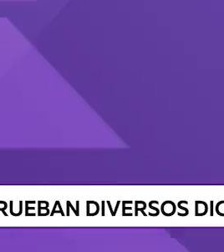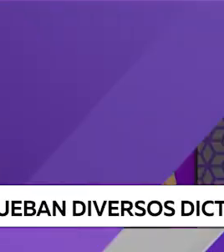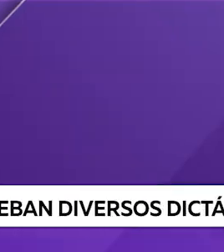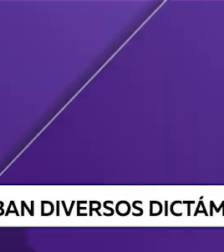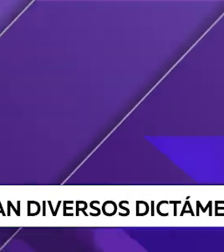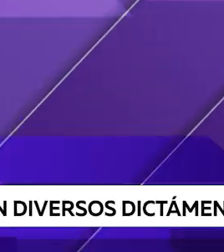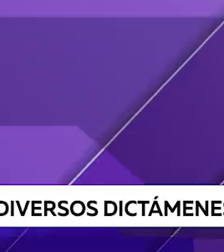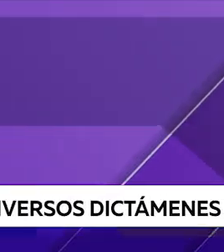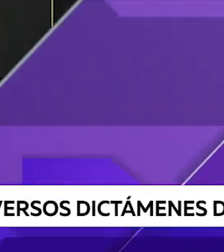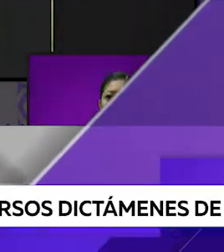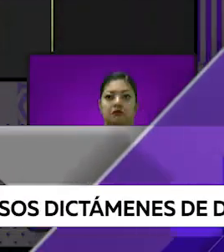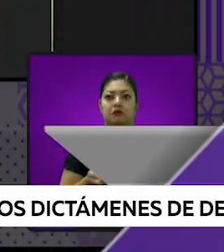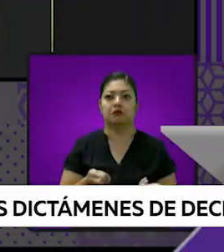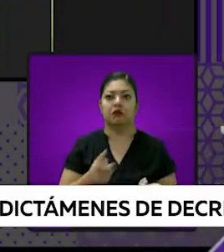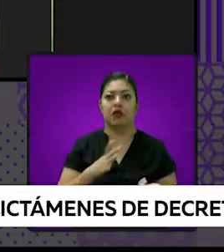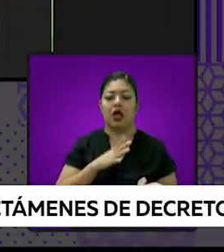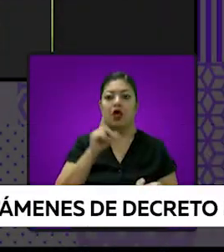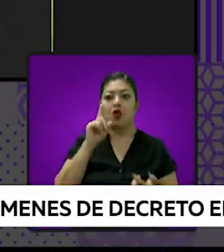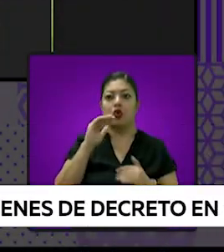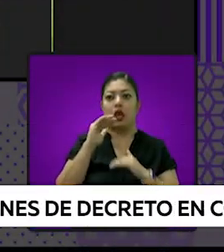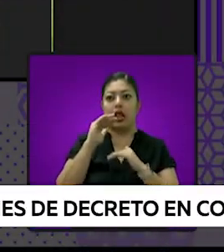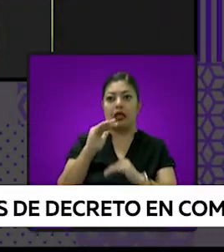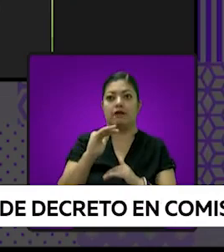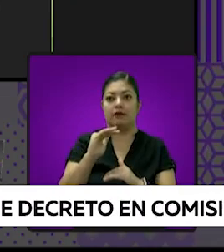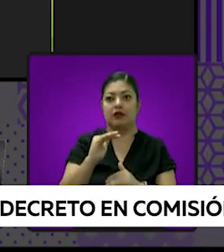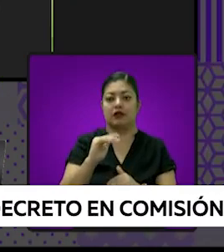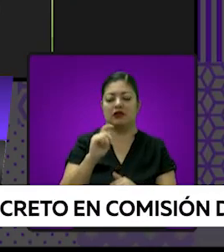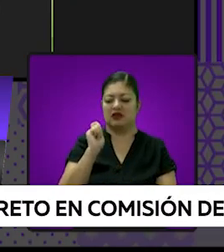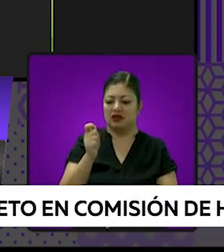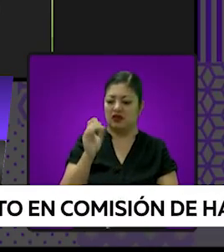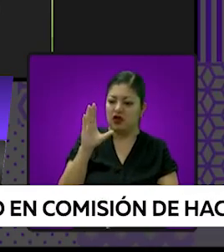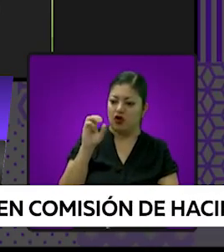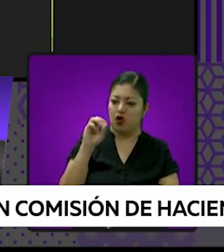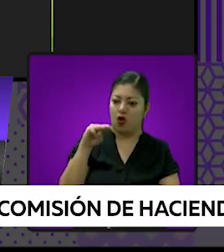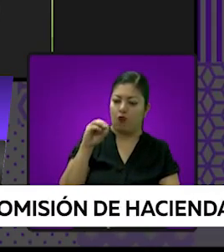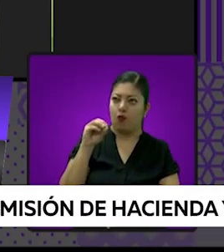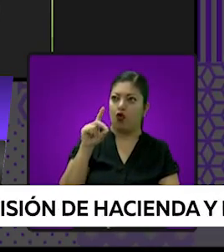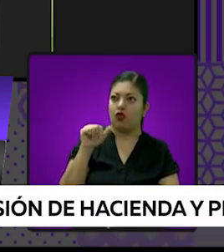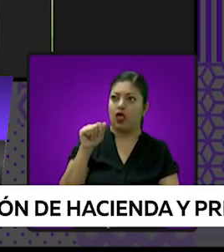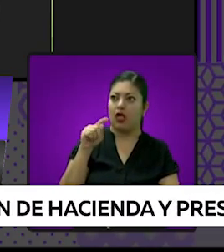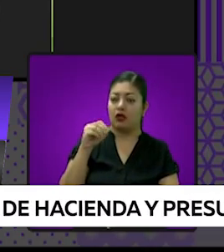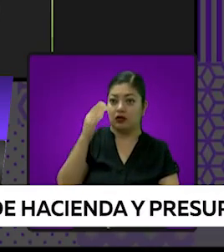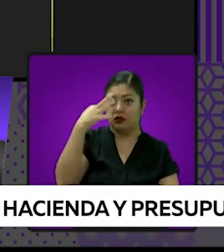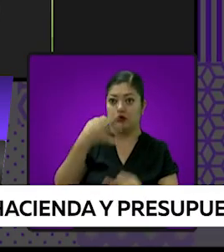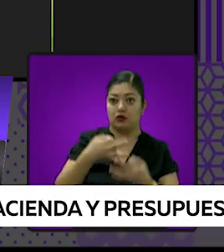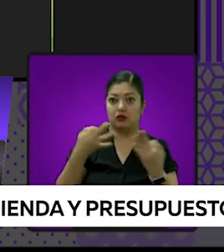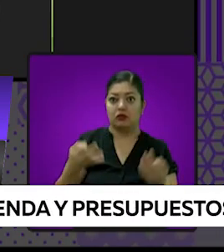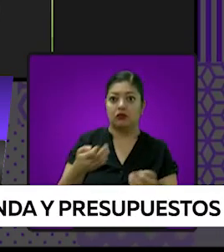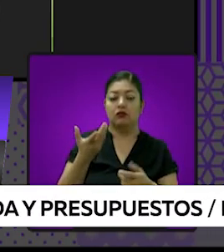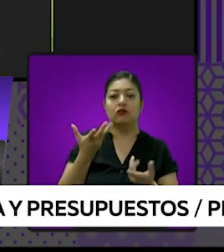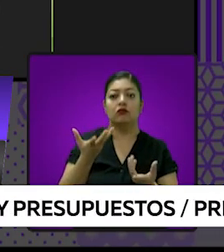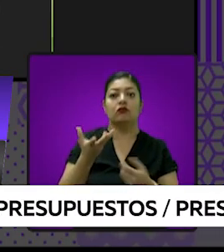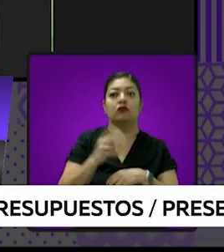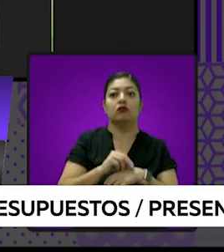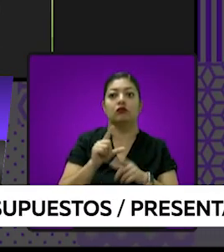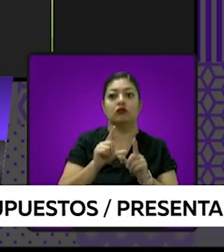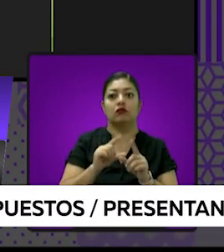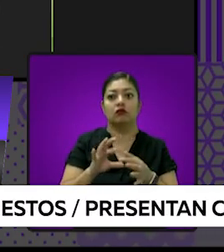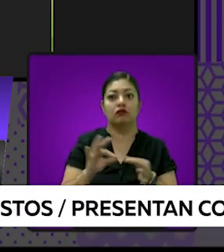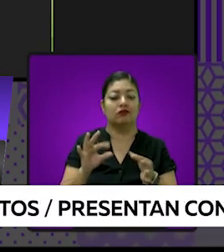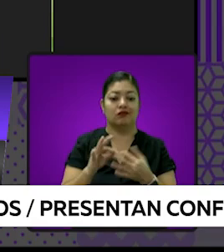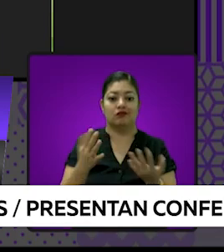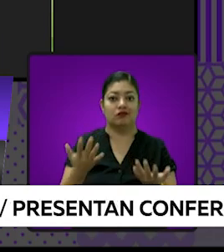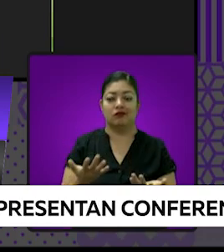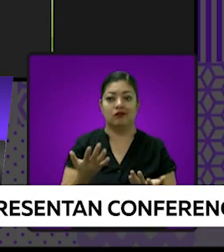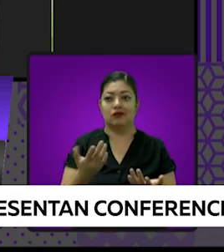proyecto. Tenemos una limitación en tratándose de comodatos, no puede haber indefinición, tiene que